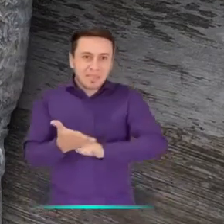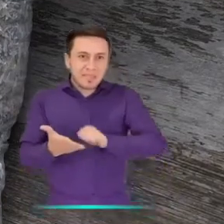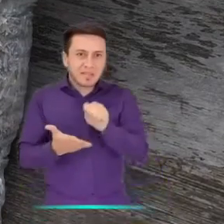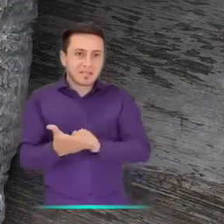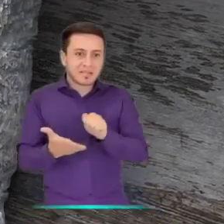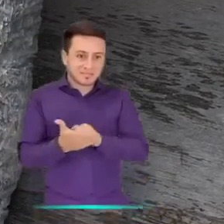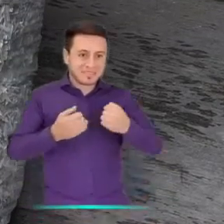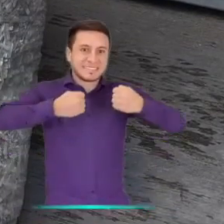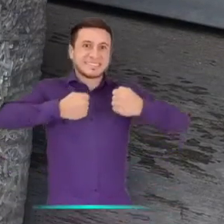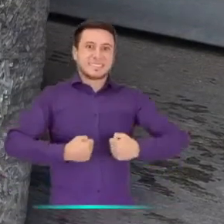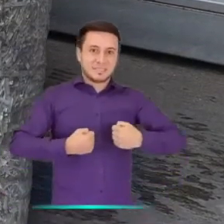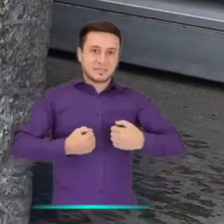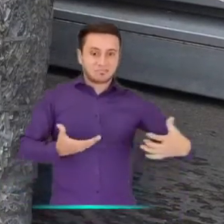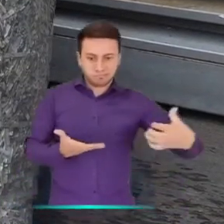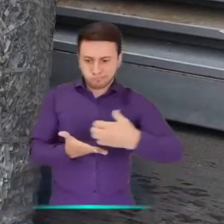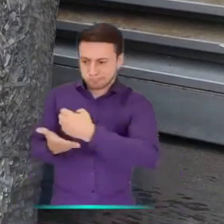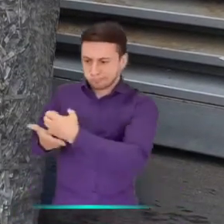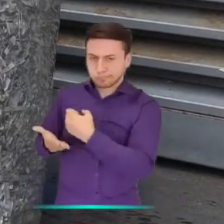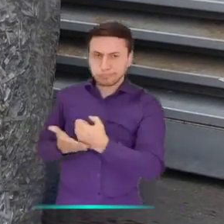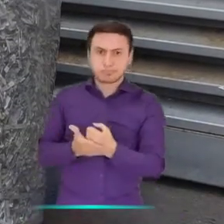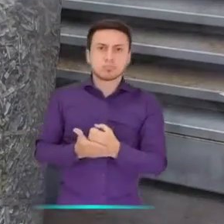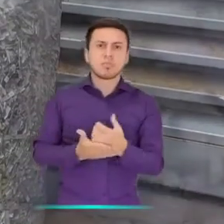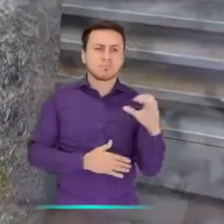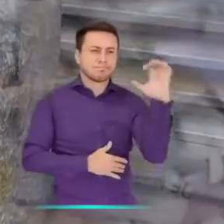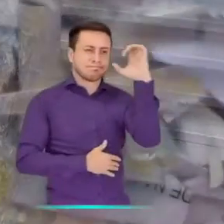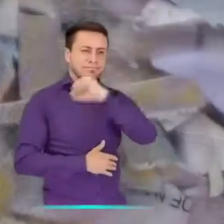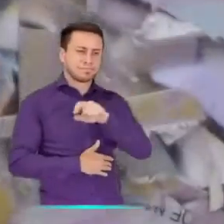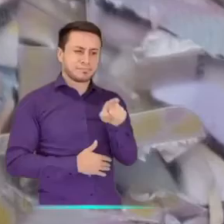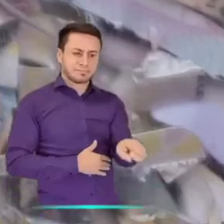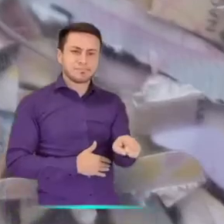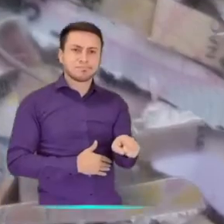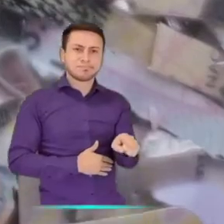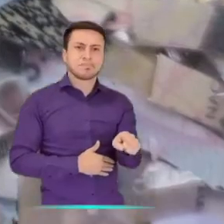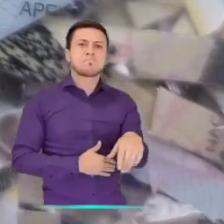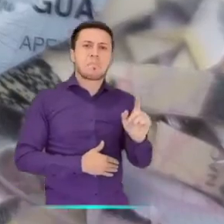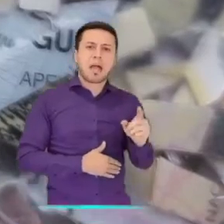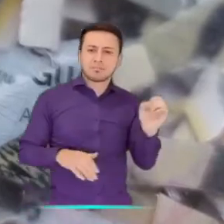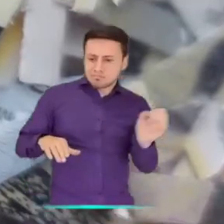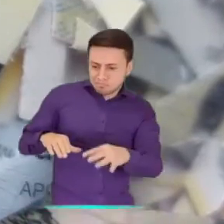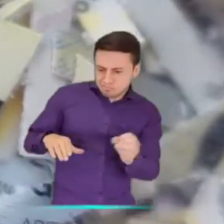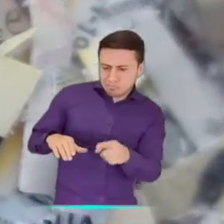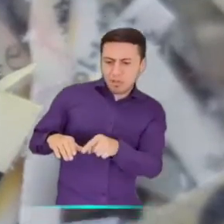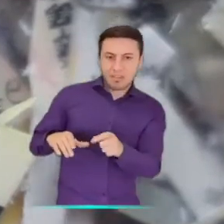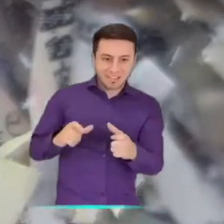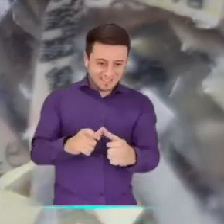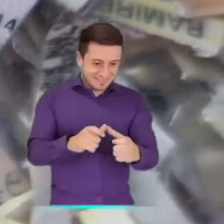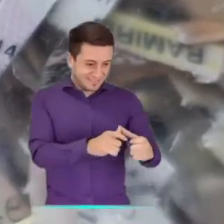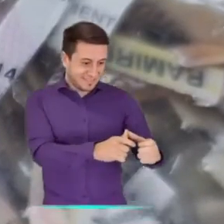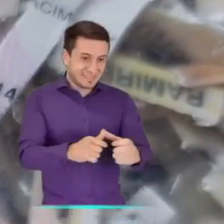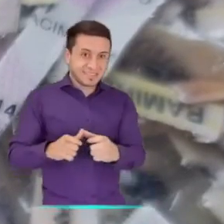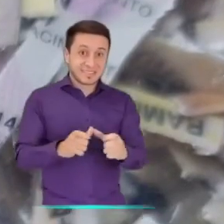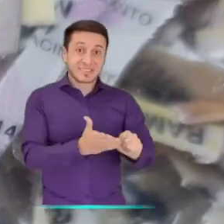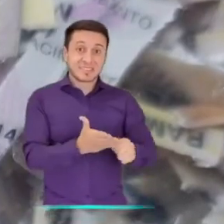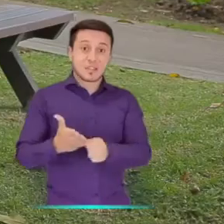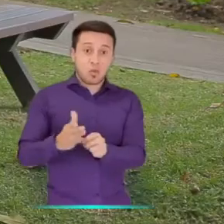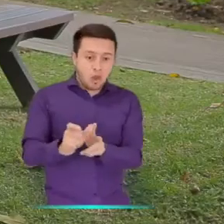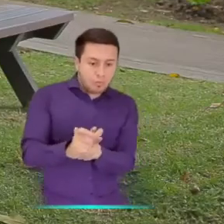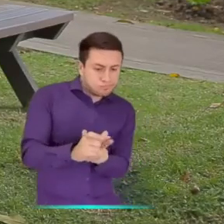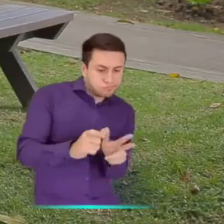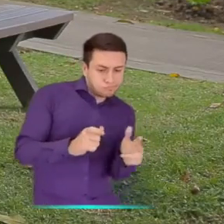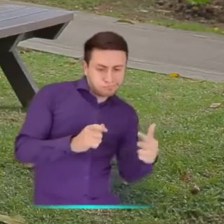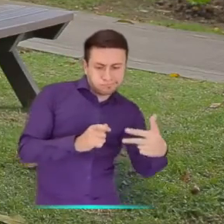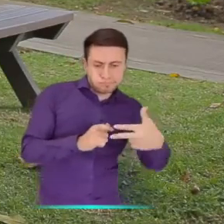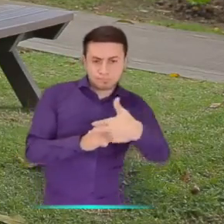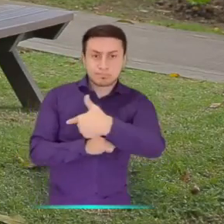esta sede. Nos dimos cuenta que un gran residuo que se genera es el recorte de las cédulas, entonces con ellos logramos hacer que se pudieran